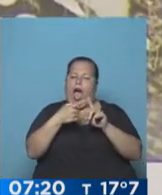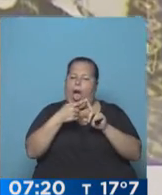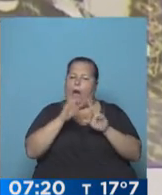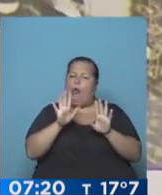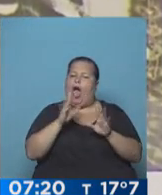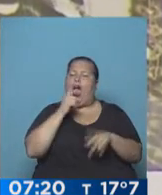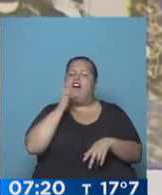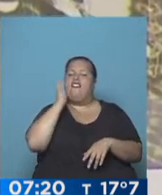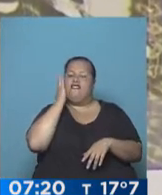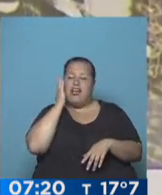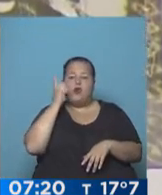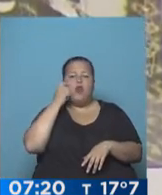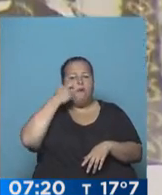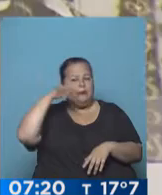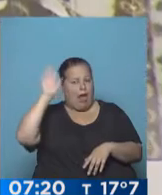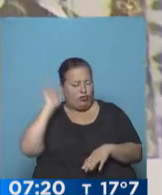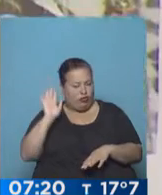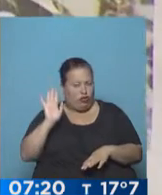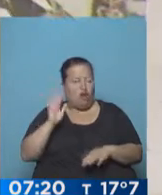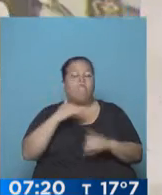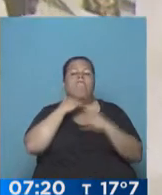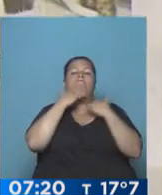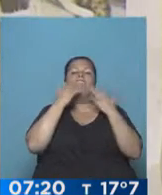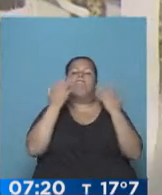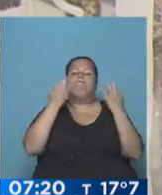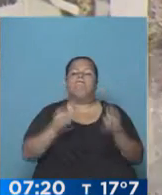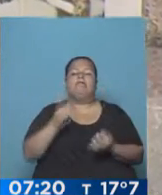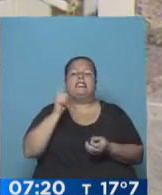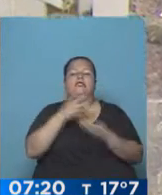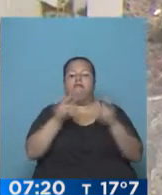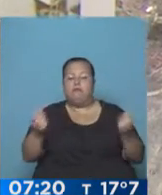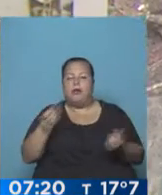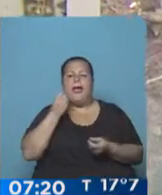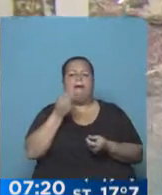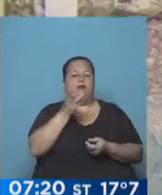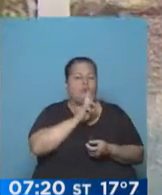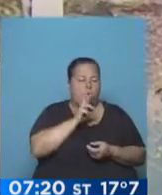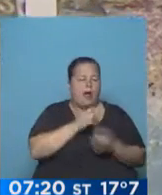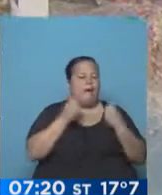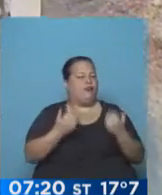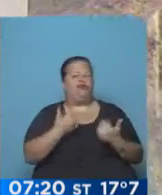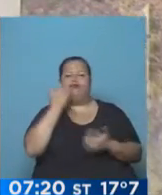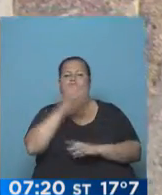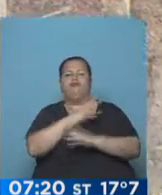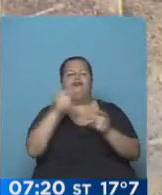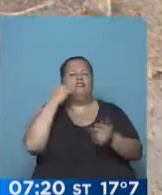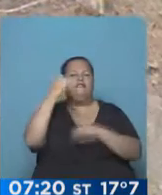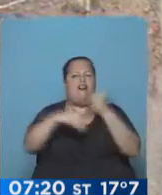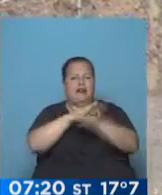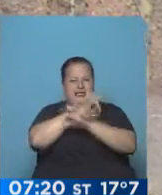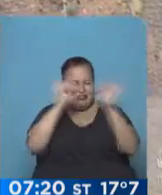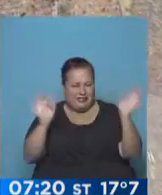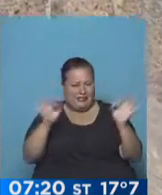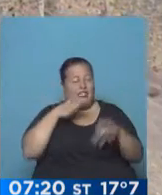por Facebook con un hombre mayor, no se sabe realmente el paradero, qué es lo que fue de ella, qué pasó, no se avisó nunca más a la familia.